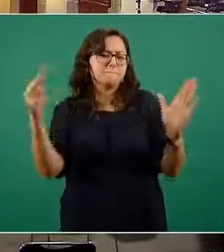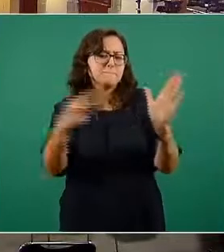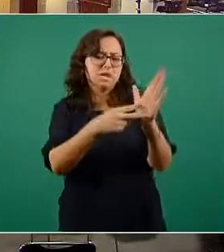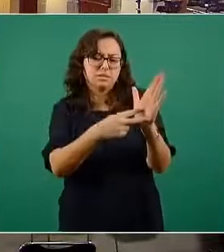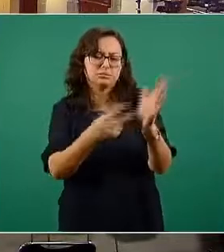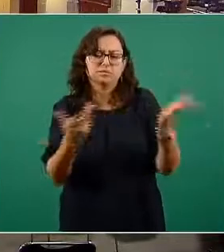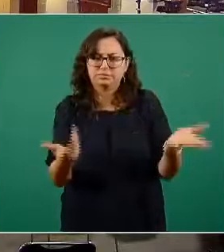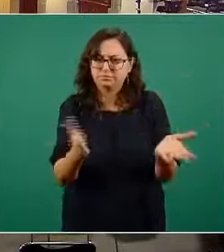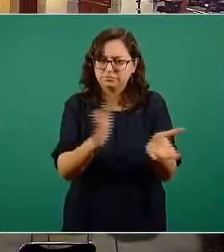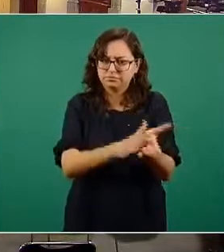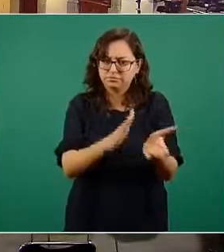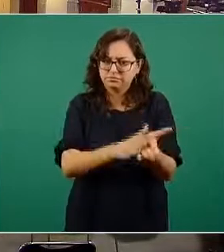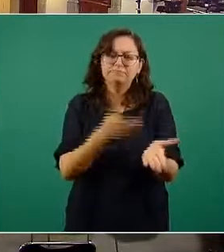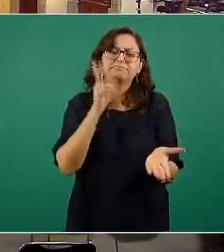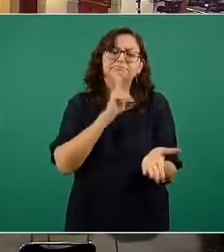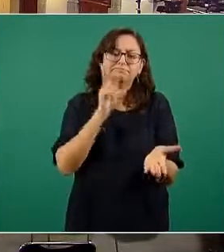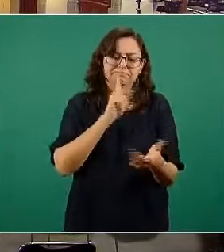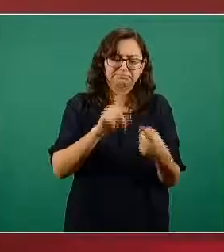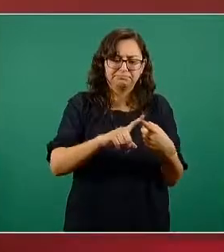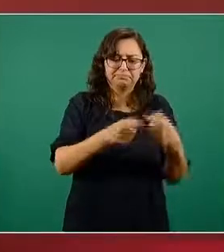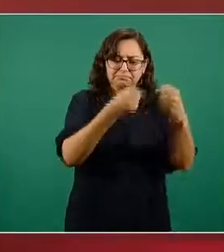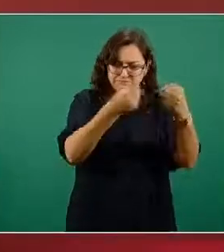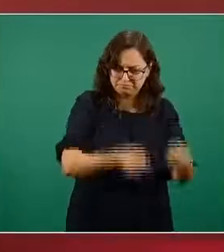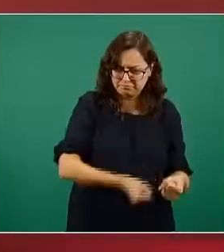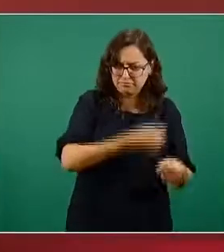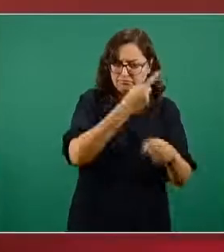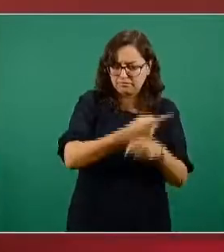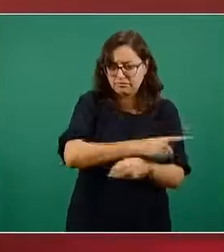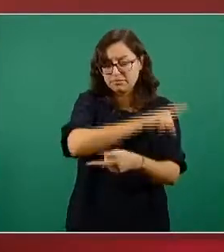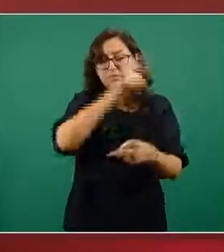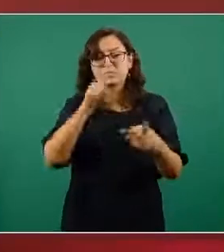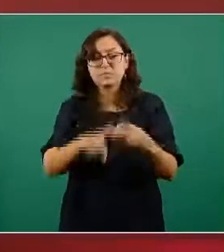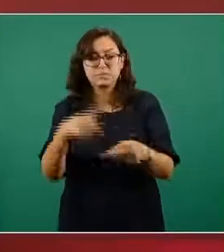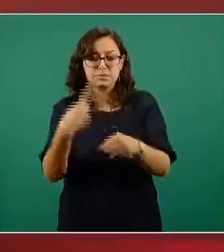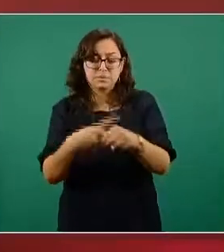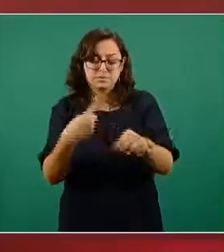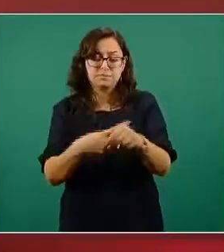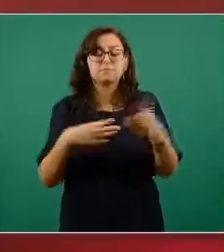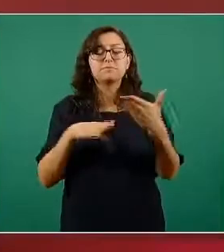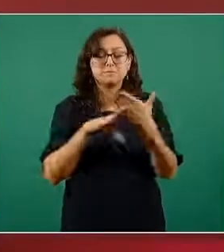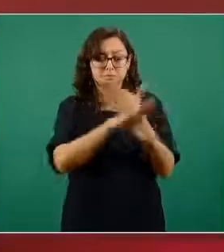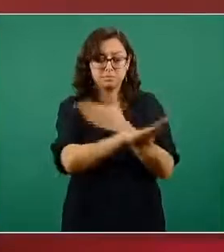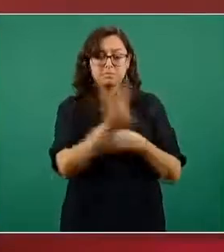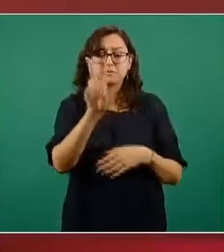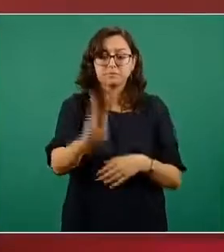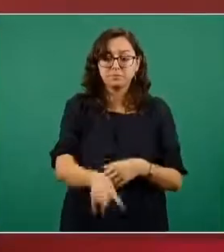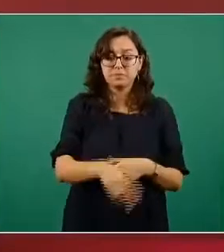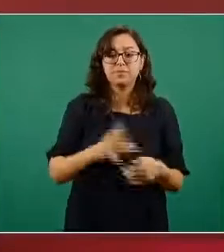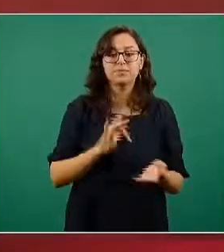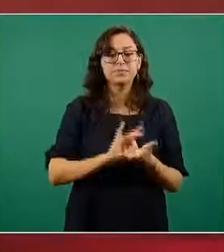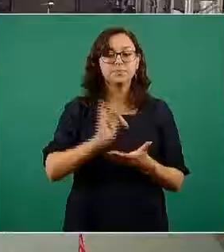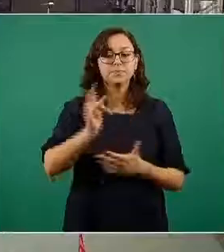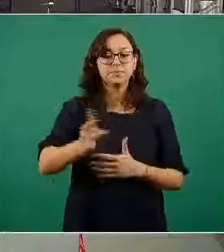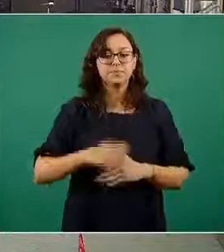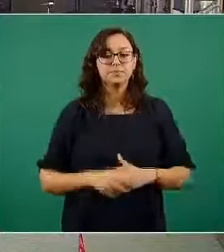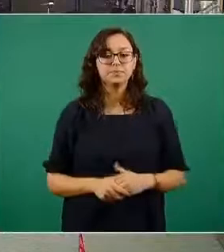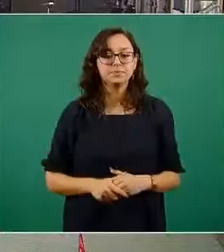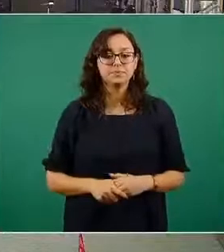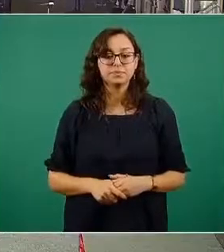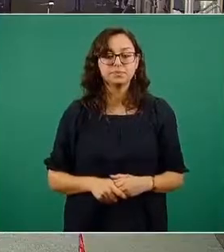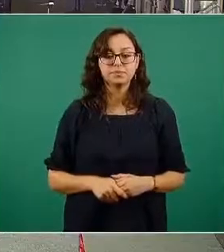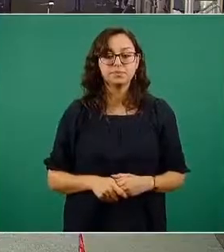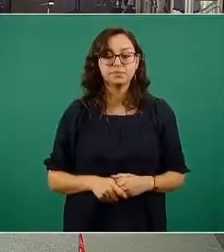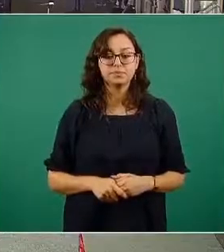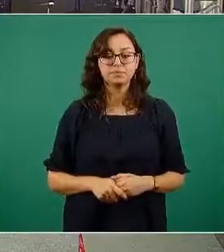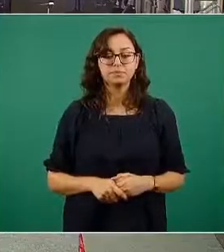la evidencia sobre la seguridad y eficacia de la vacuna Sputnik V gracias por favor